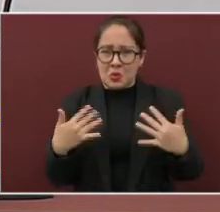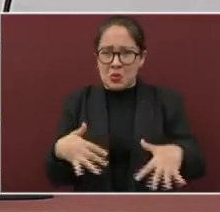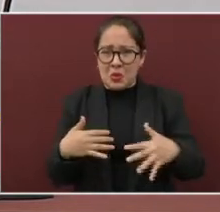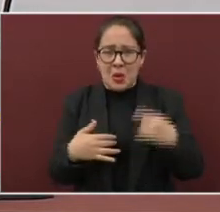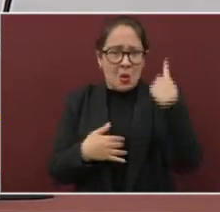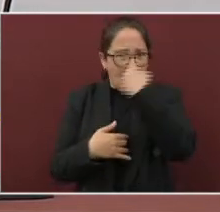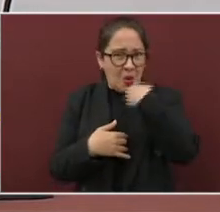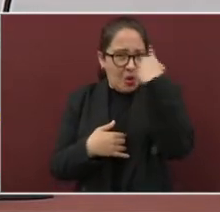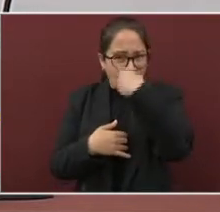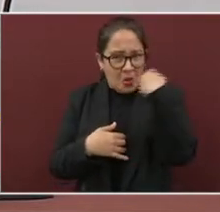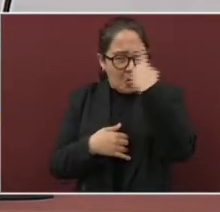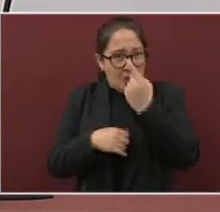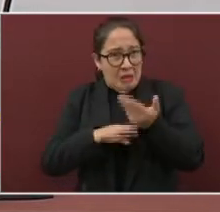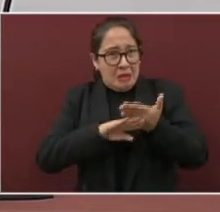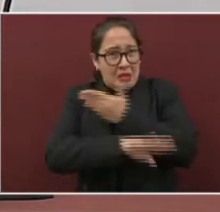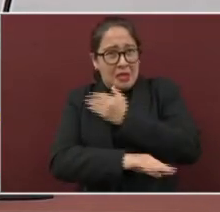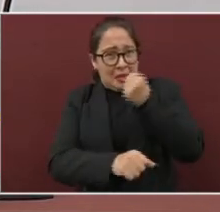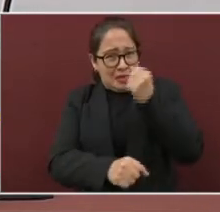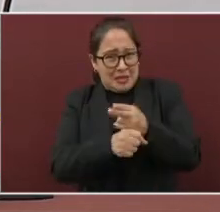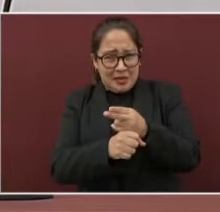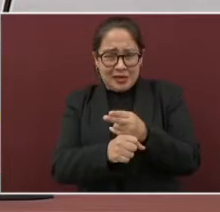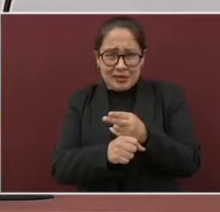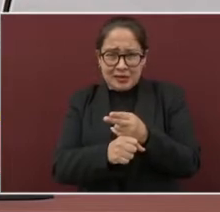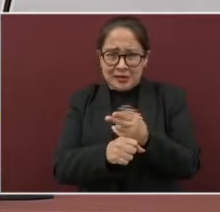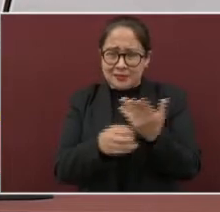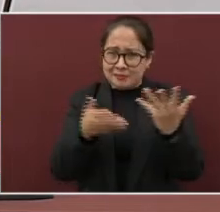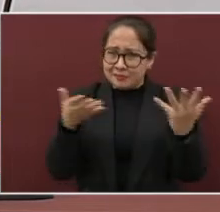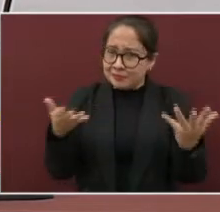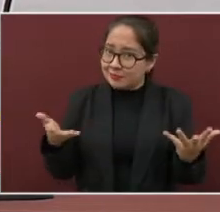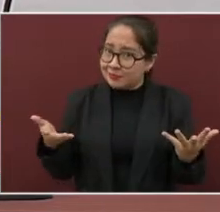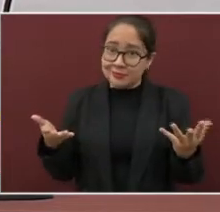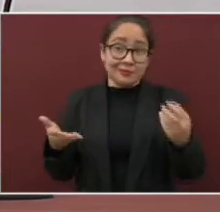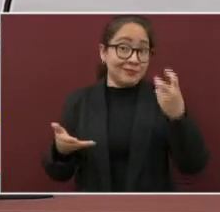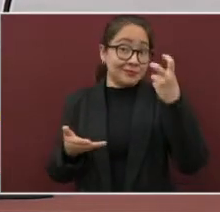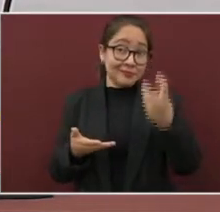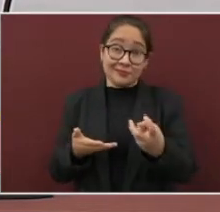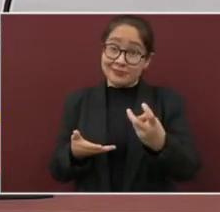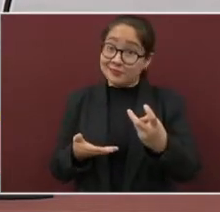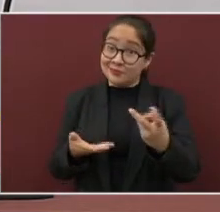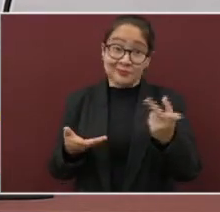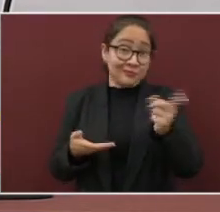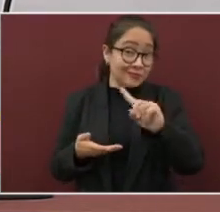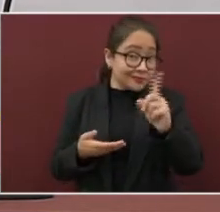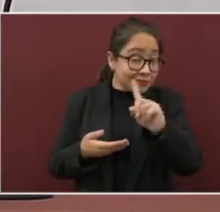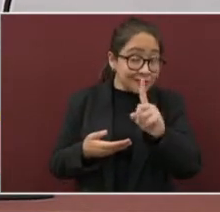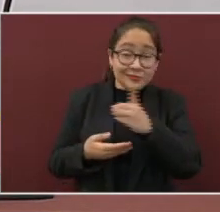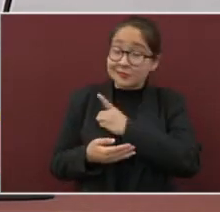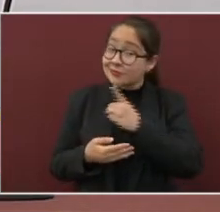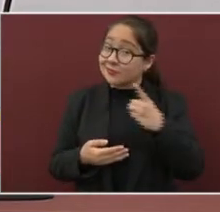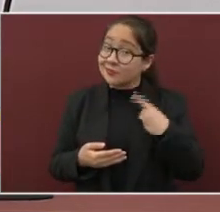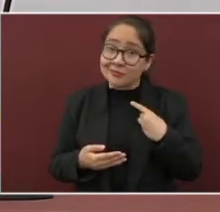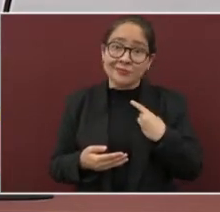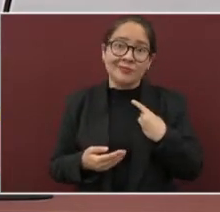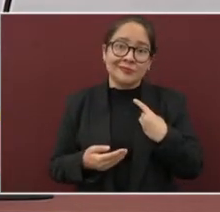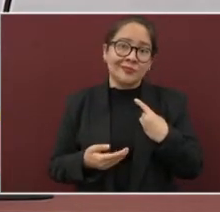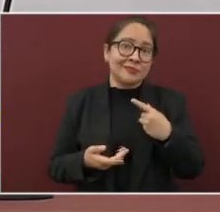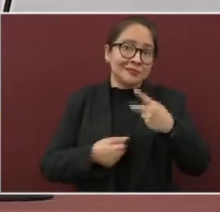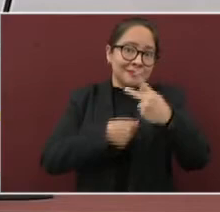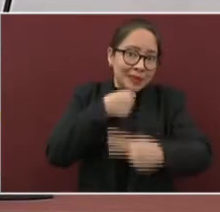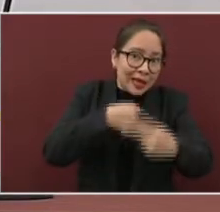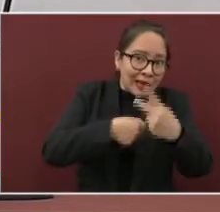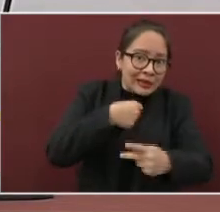horas antes para la vacunación, esto, por supuesto, genera aglomeraciones innecesarias